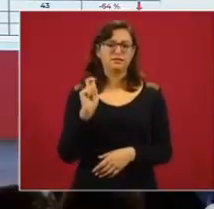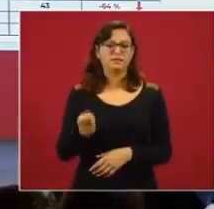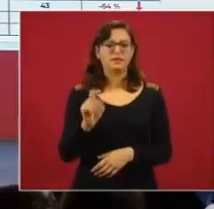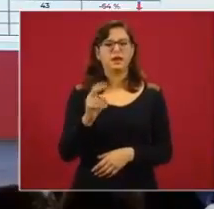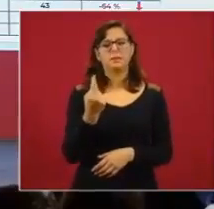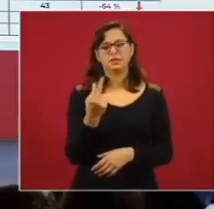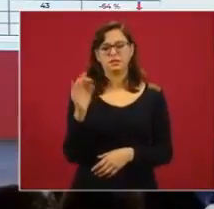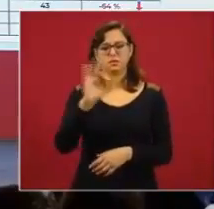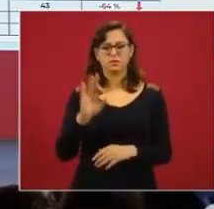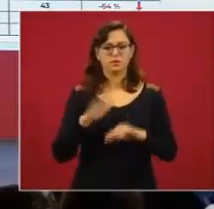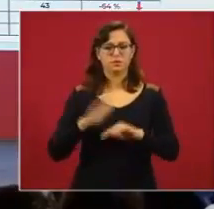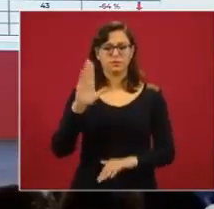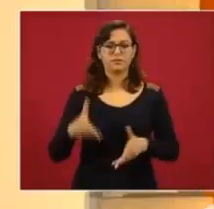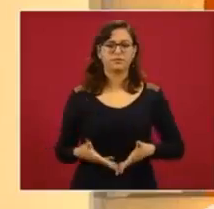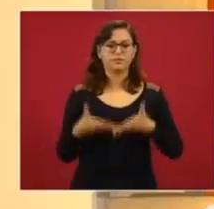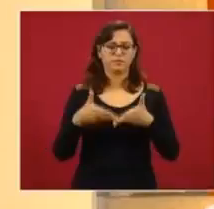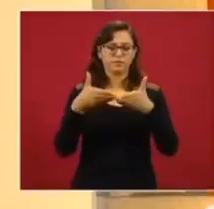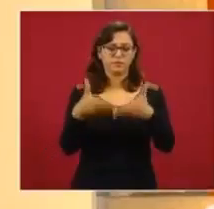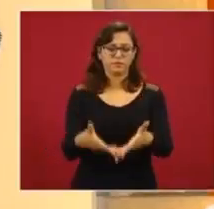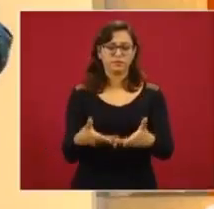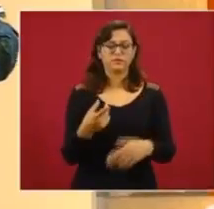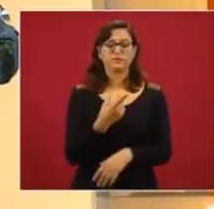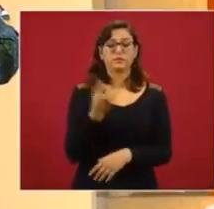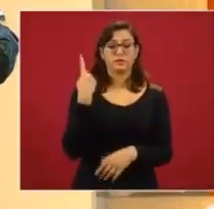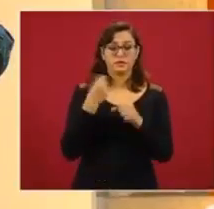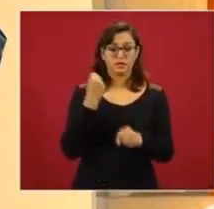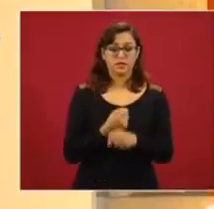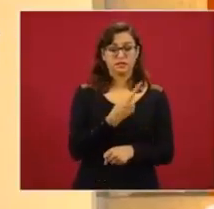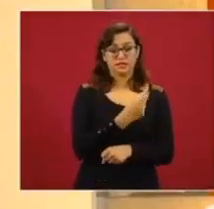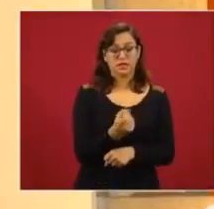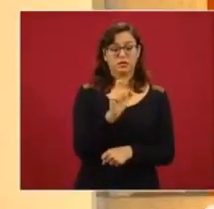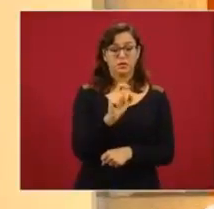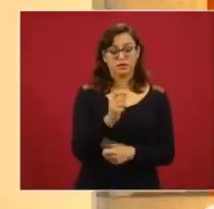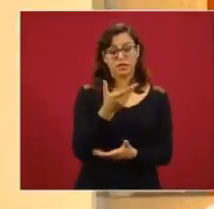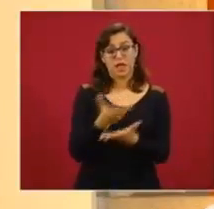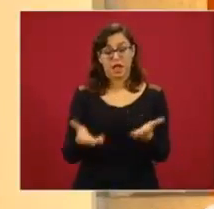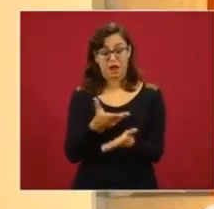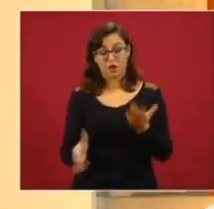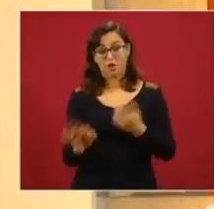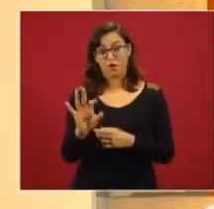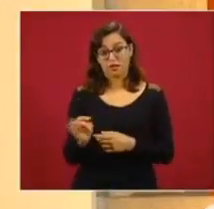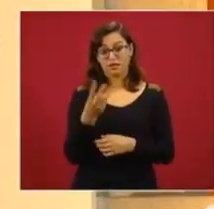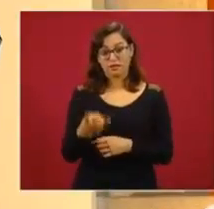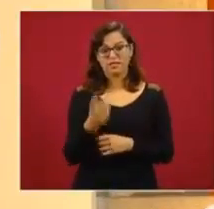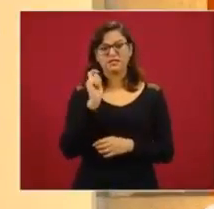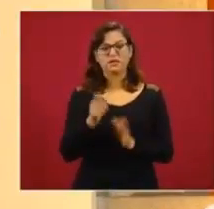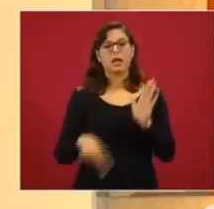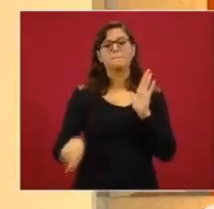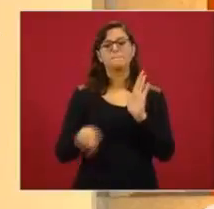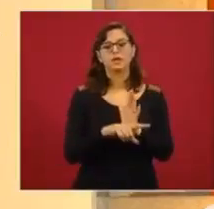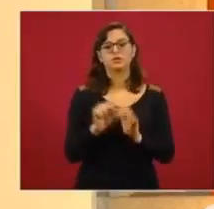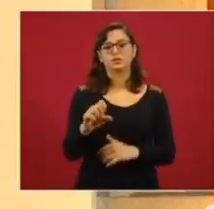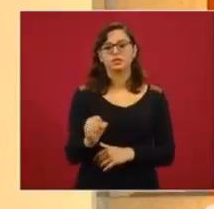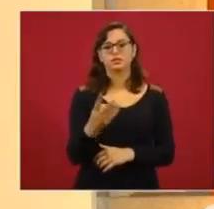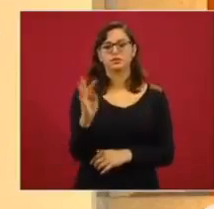Embarcaciones, en el 19, 120, en el 20, 43, menos 64%. En